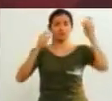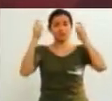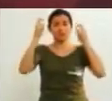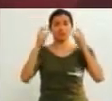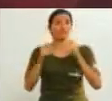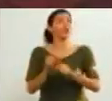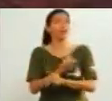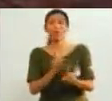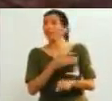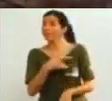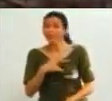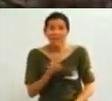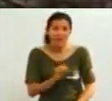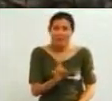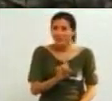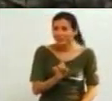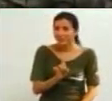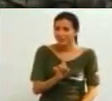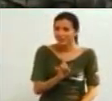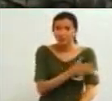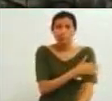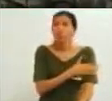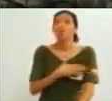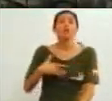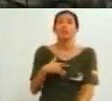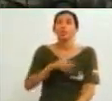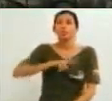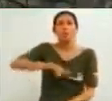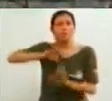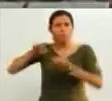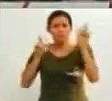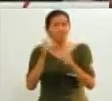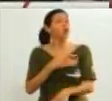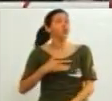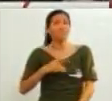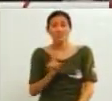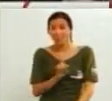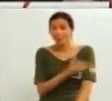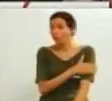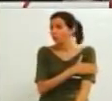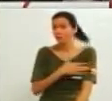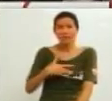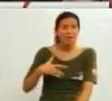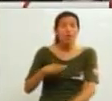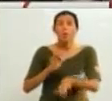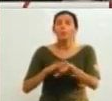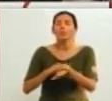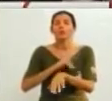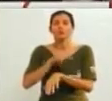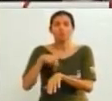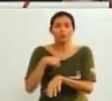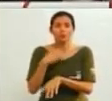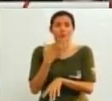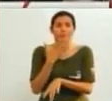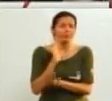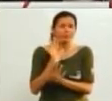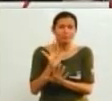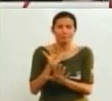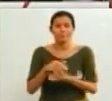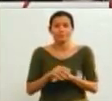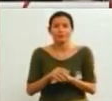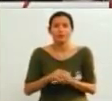De viva Chávez. Por eso es que no quieren que nosotros defendamos al Comandante Chávez. Porque cada vez